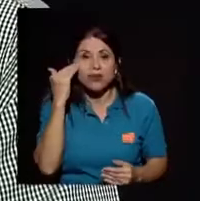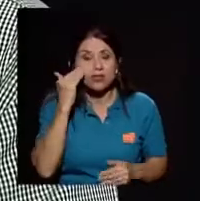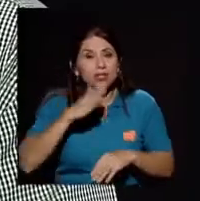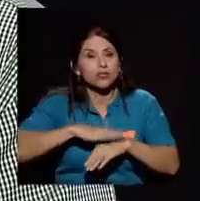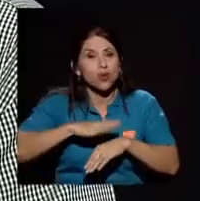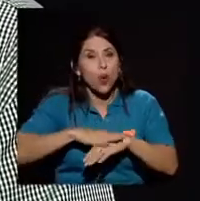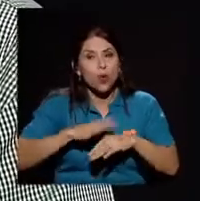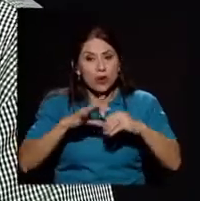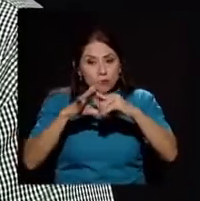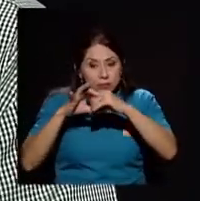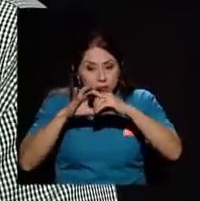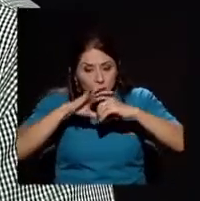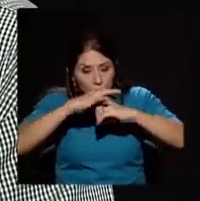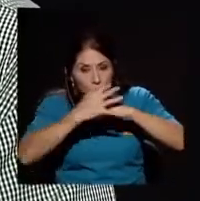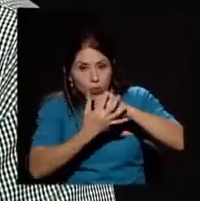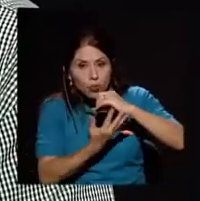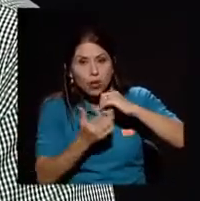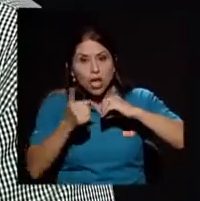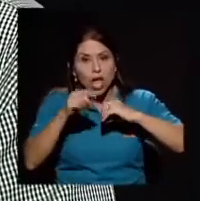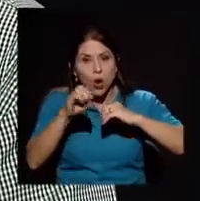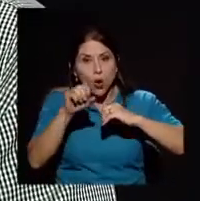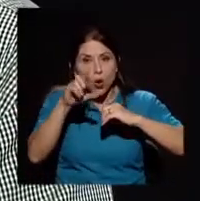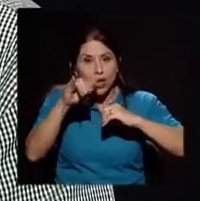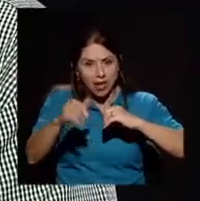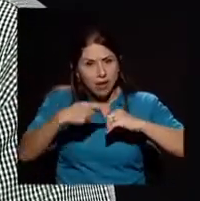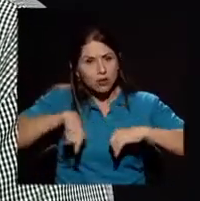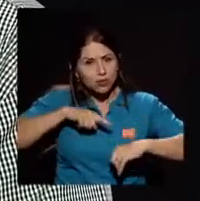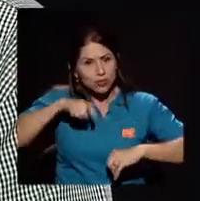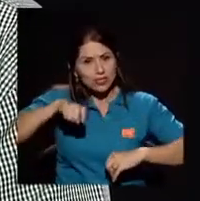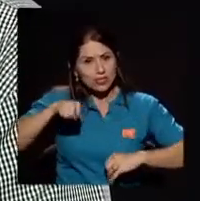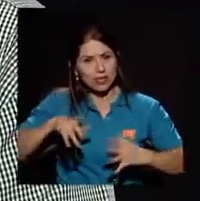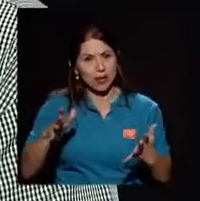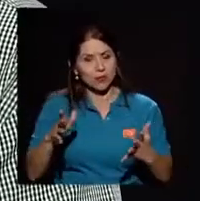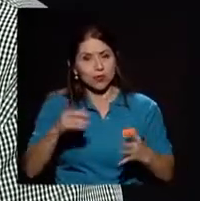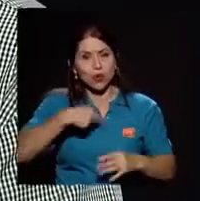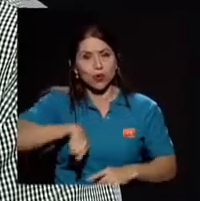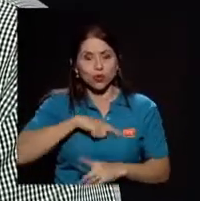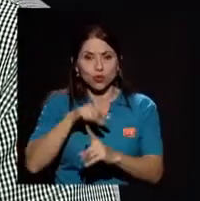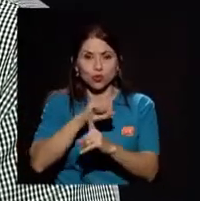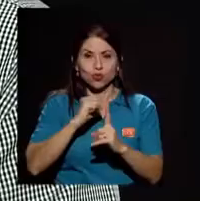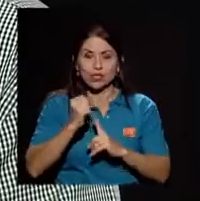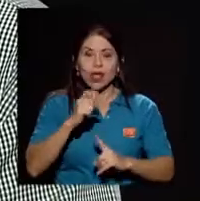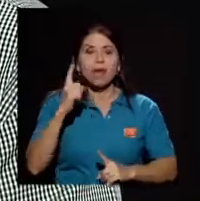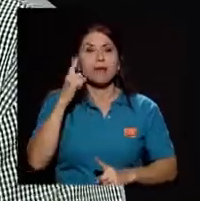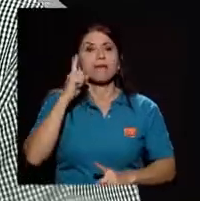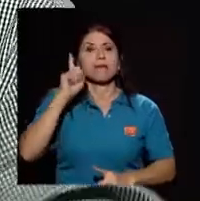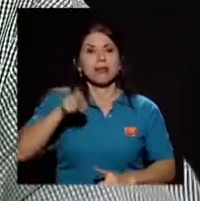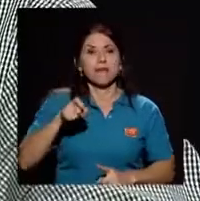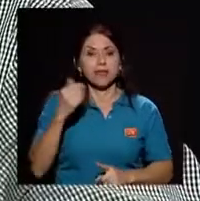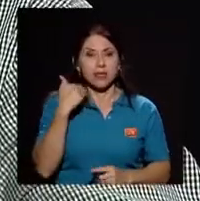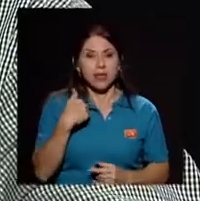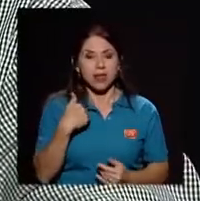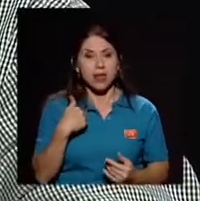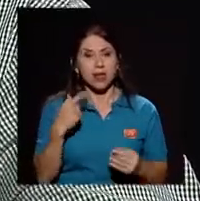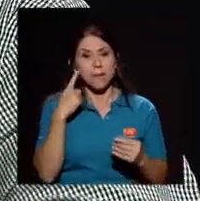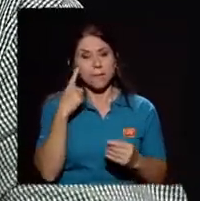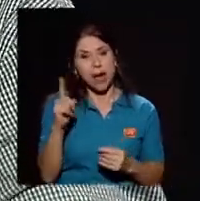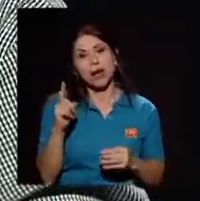de ese conocimiento que sí necesitamos y que como sociedad sí deberíamos tener para poder